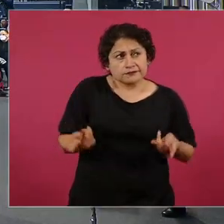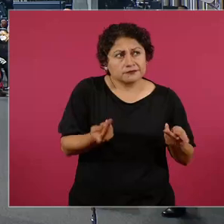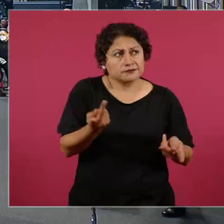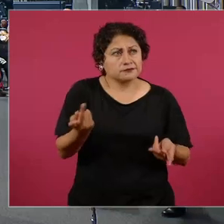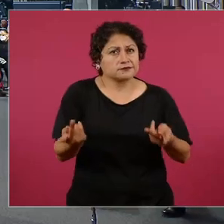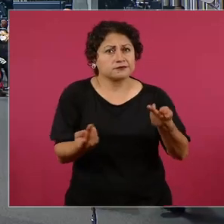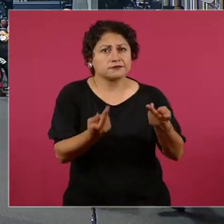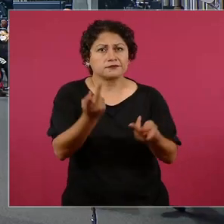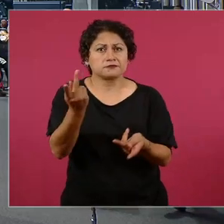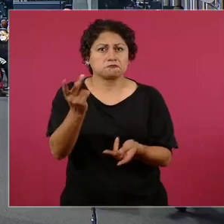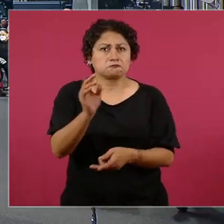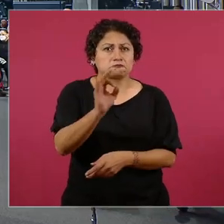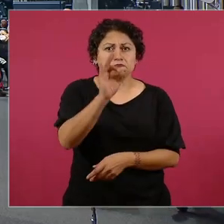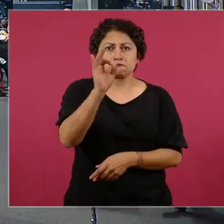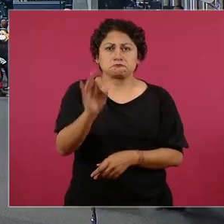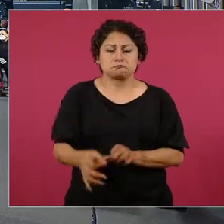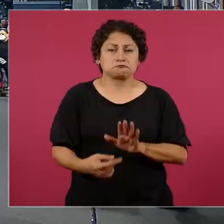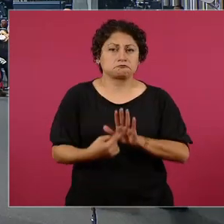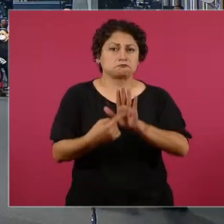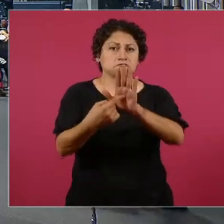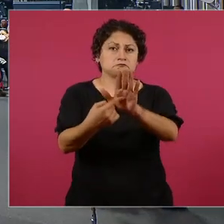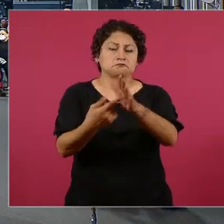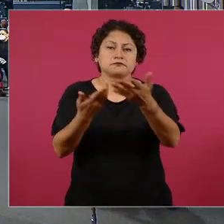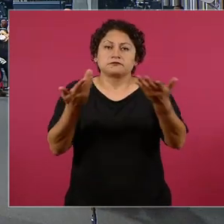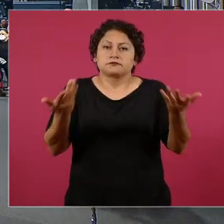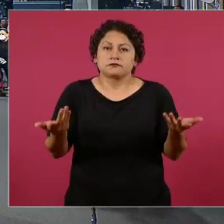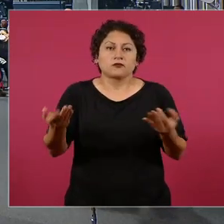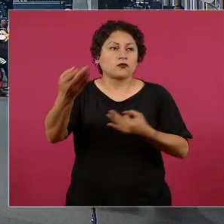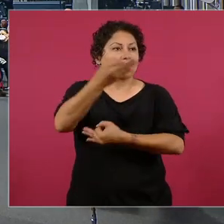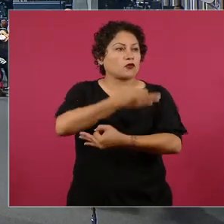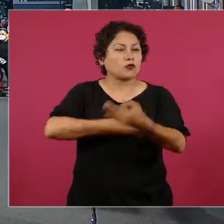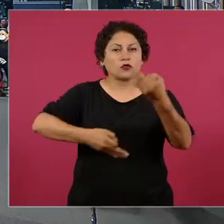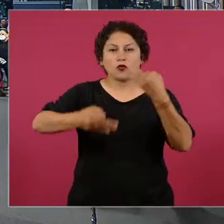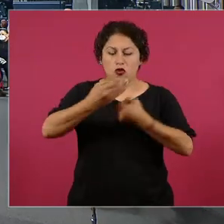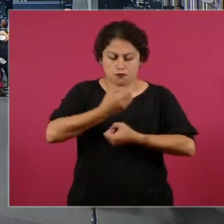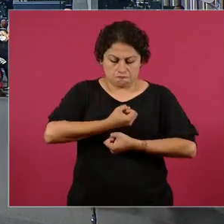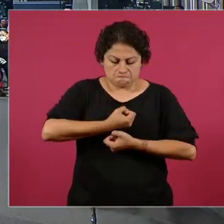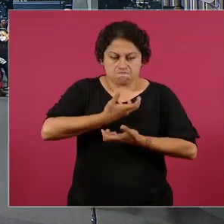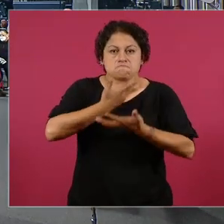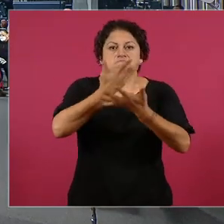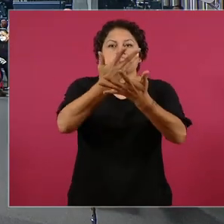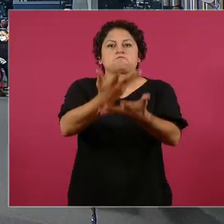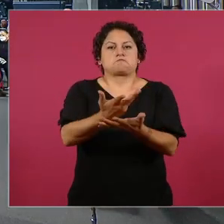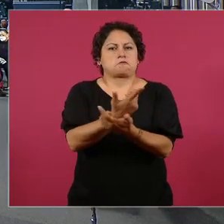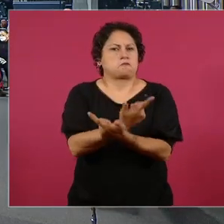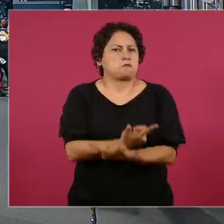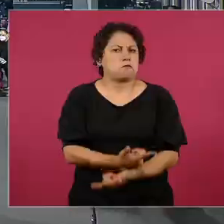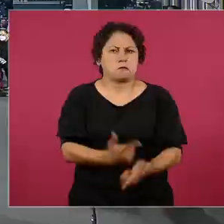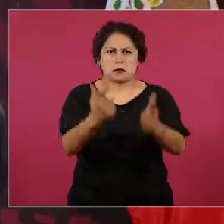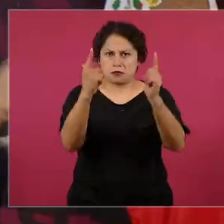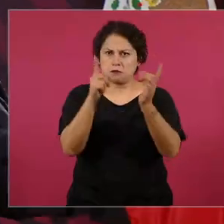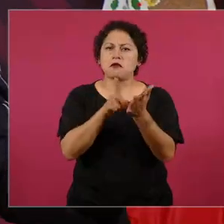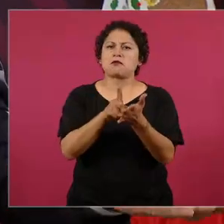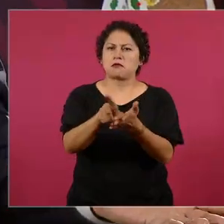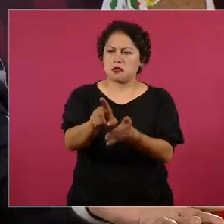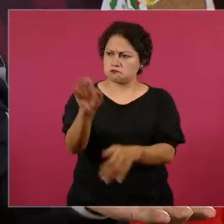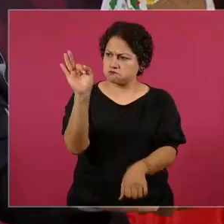todos tienen su derecho a manifestarse todos pero pues